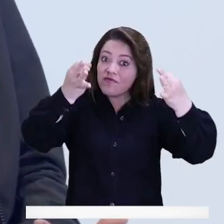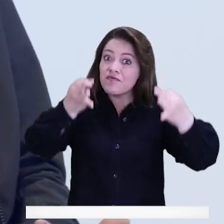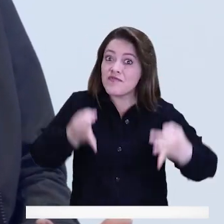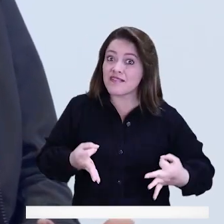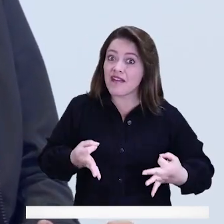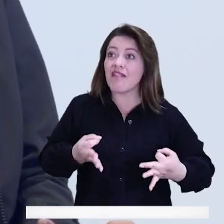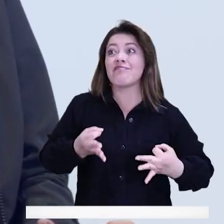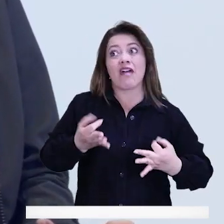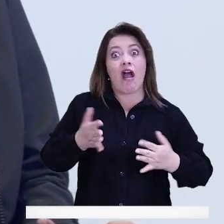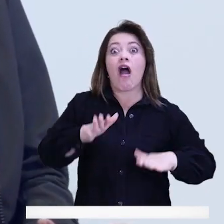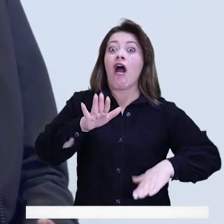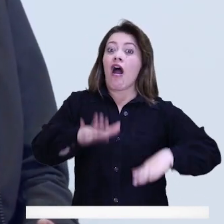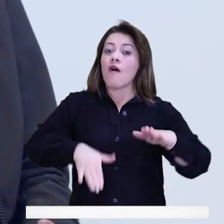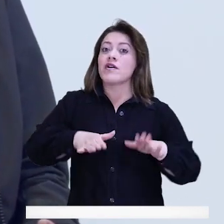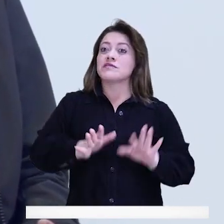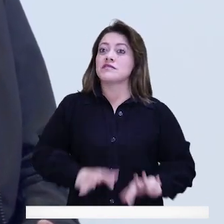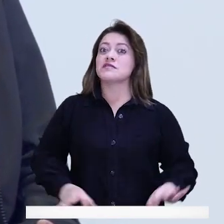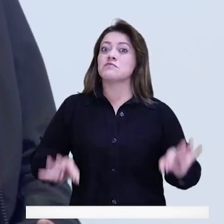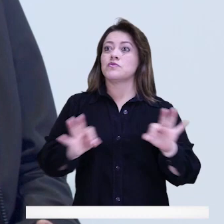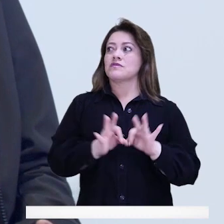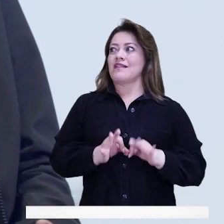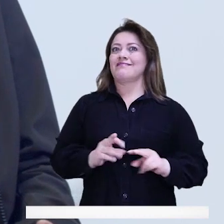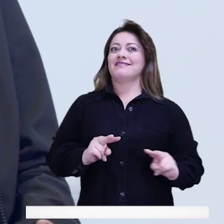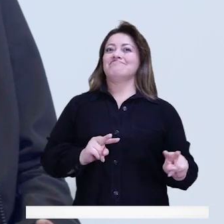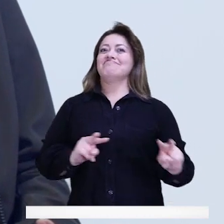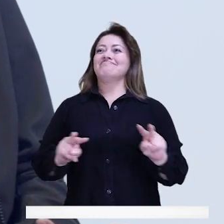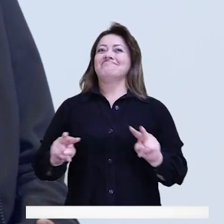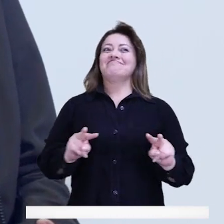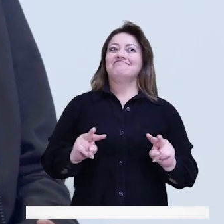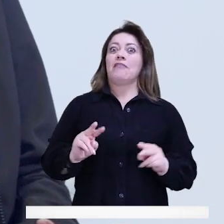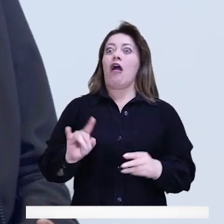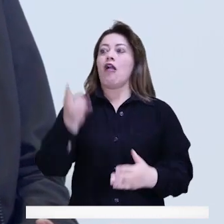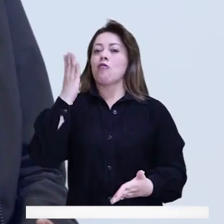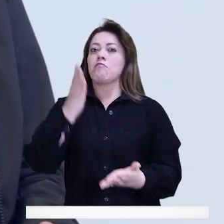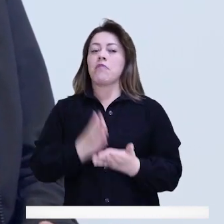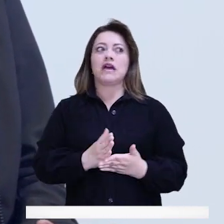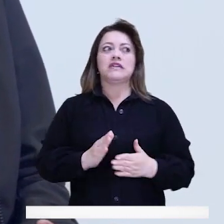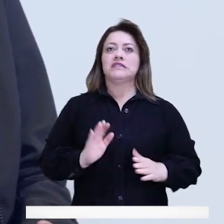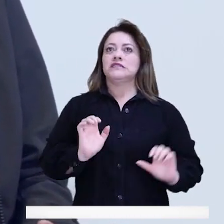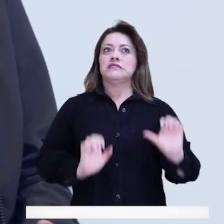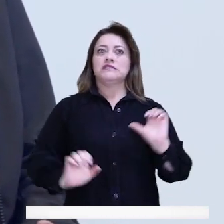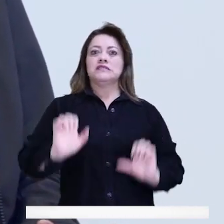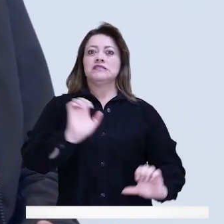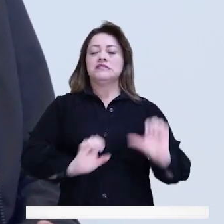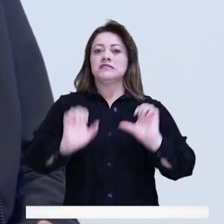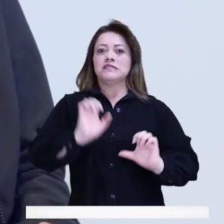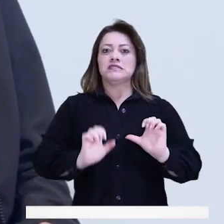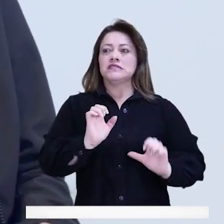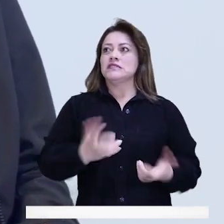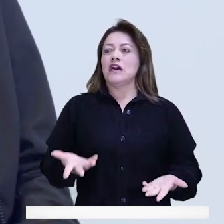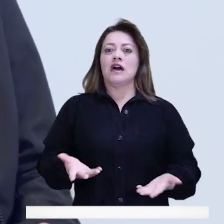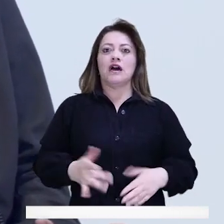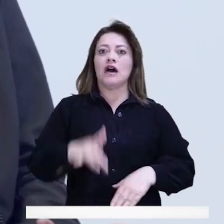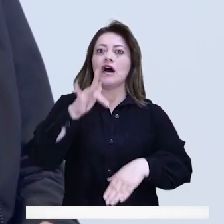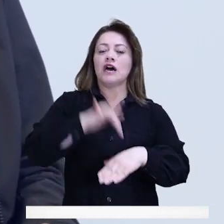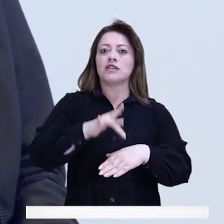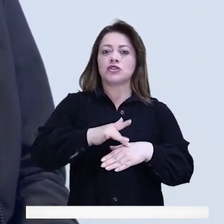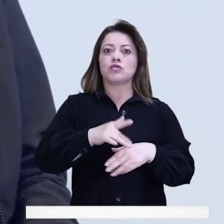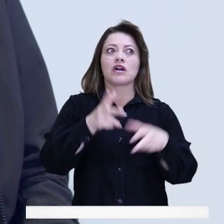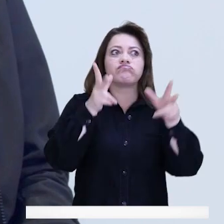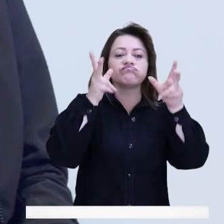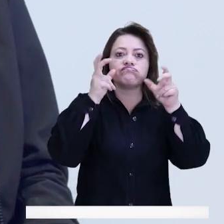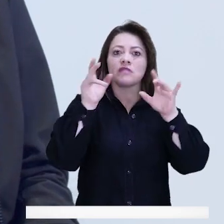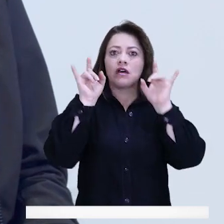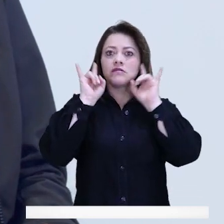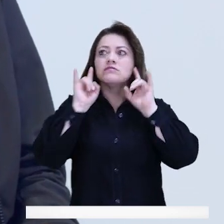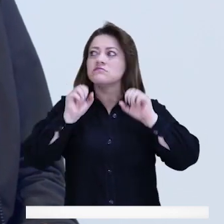cuenta que por muy desprevenidos que andemos en Bogotá, pues estamos más expuestos a que realmente nos pasen cosas. Aquí hay que andar con los cinco sentidos, con